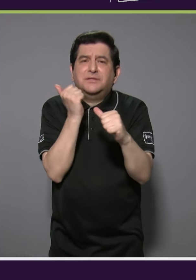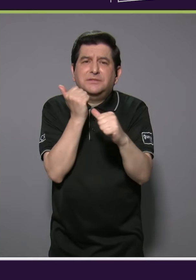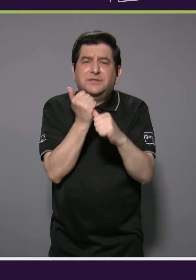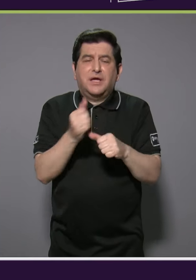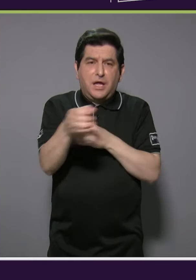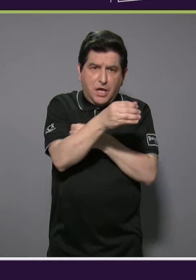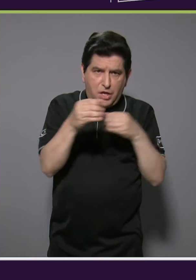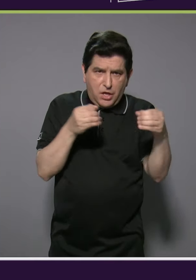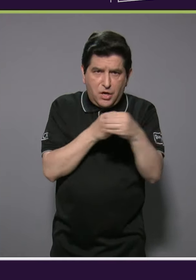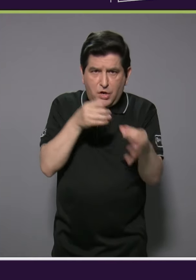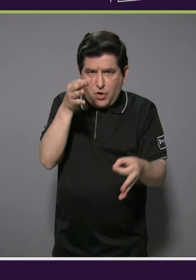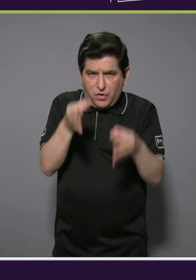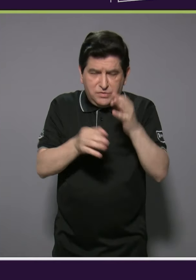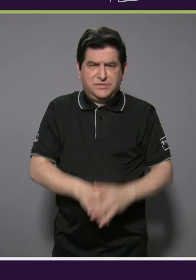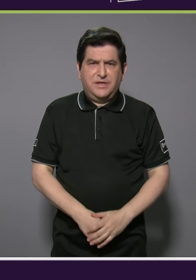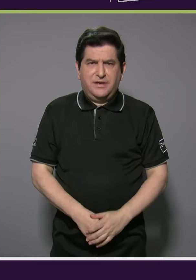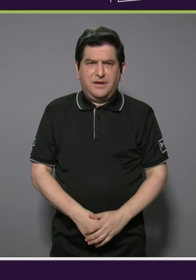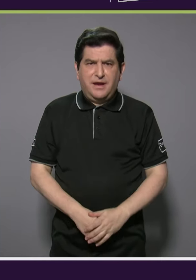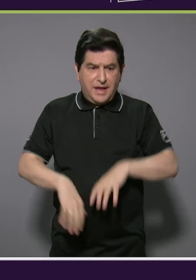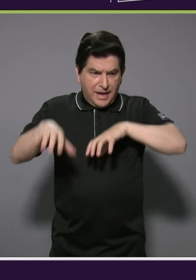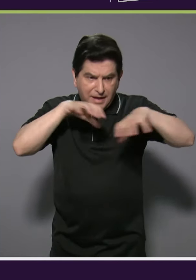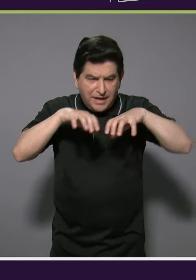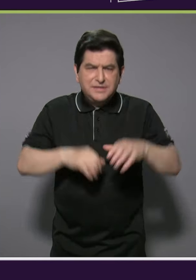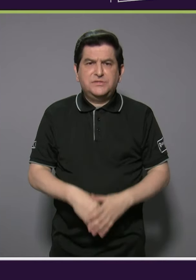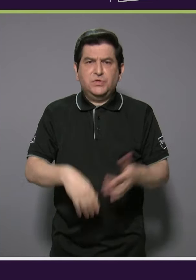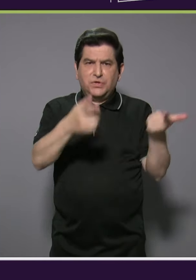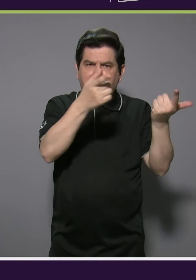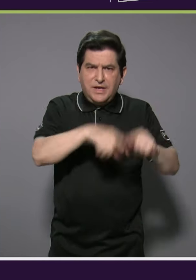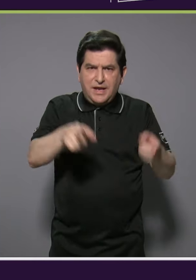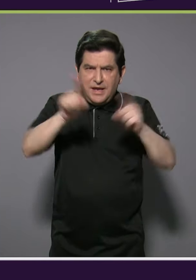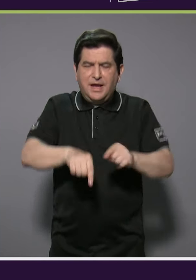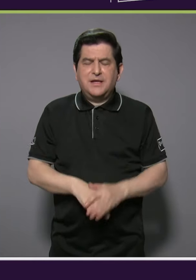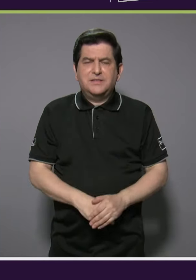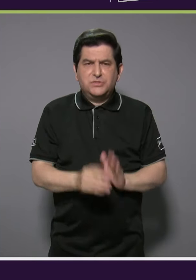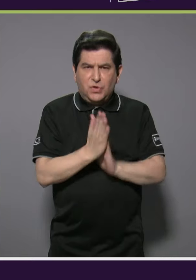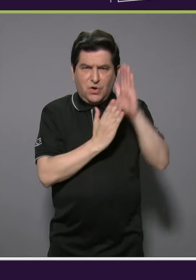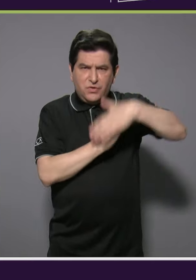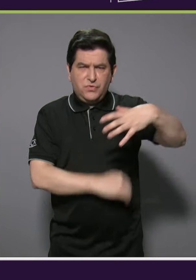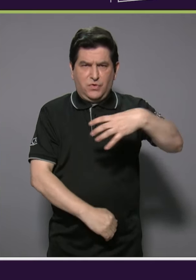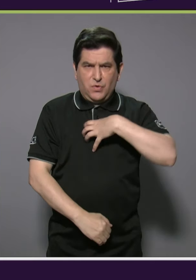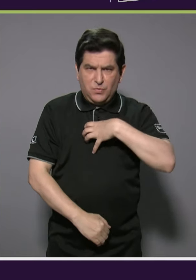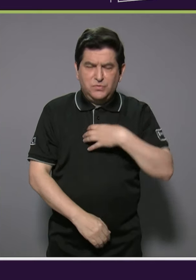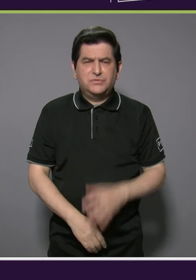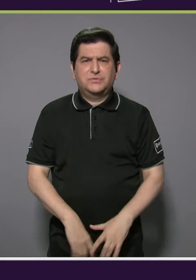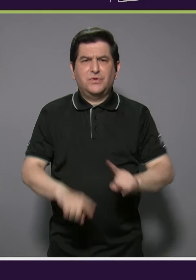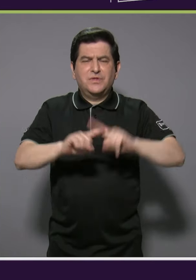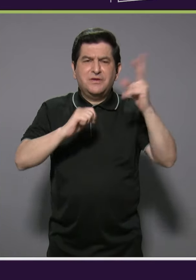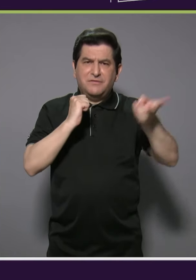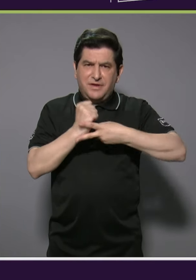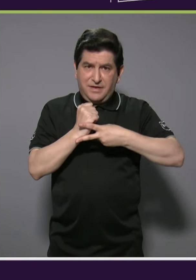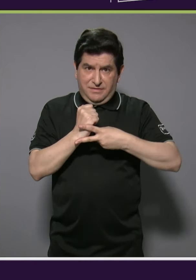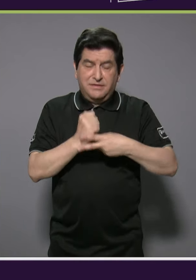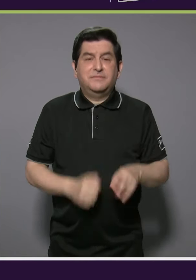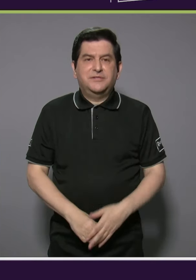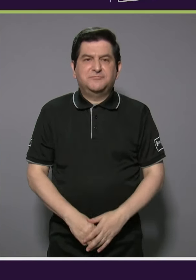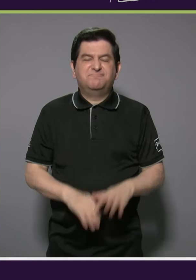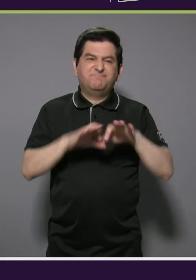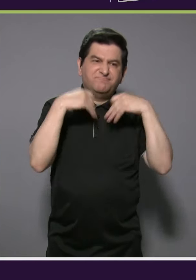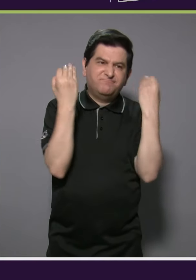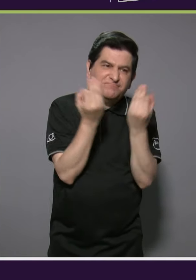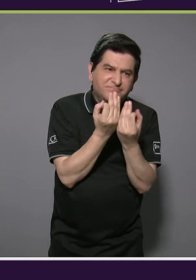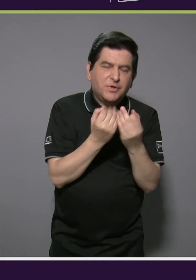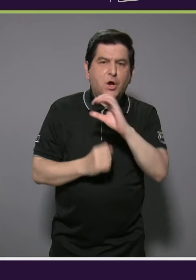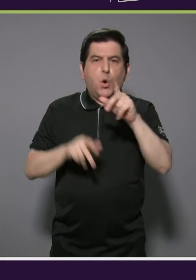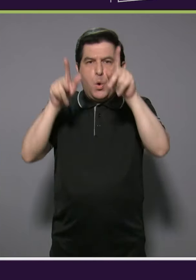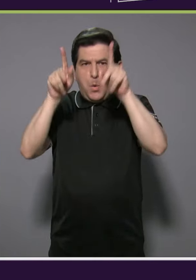consultorios de cómo reaccionar ante casos de abuso patrimonial y muchas veces por parte de familiares o de personas